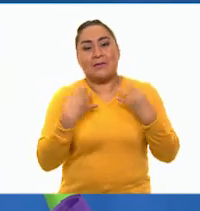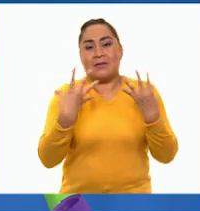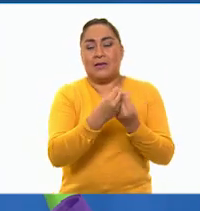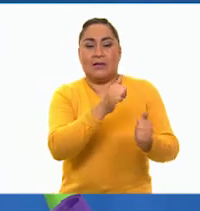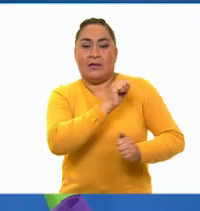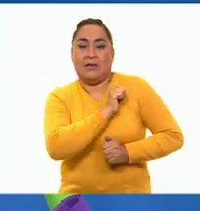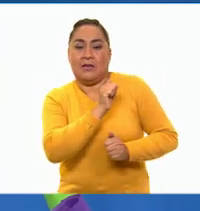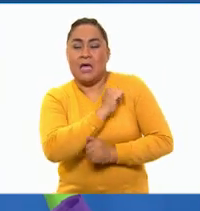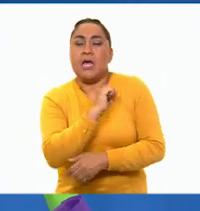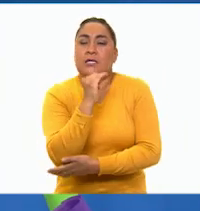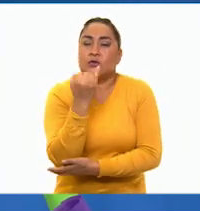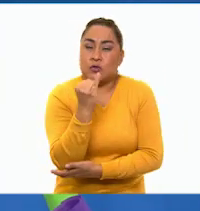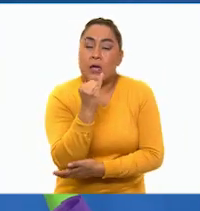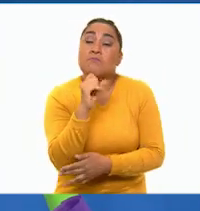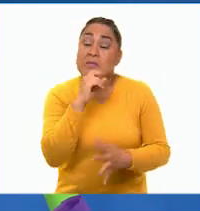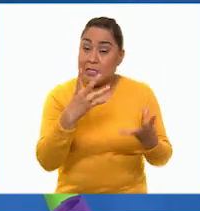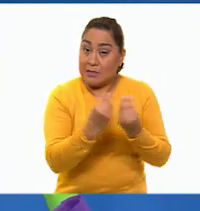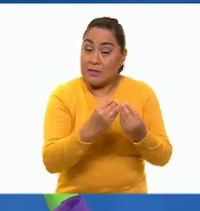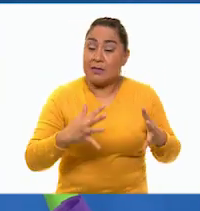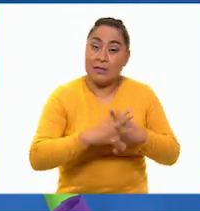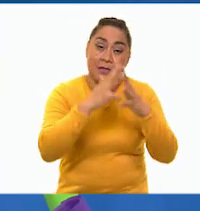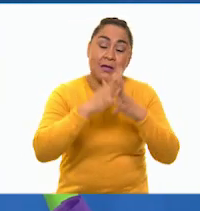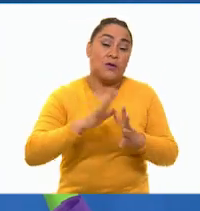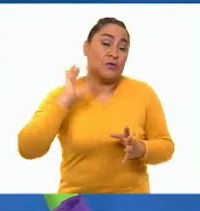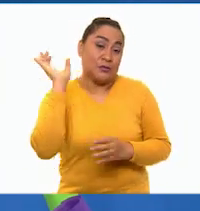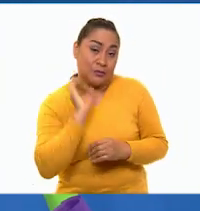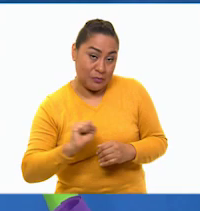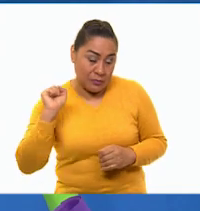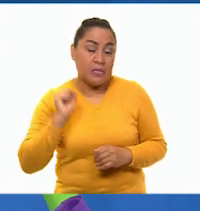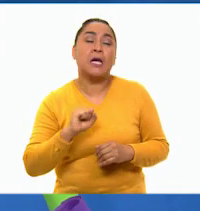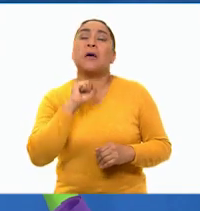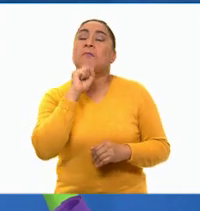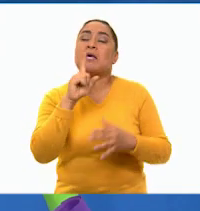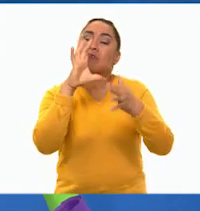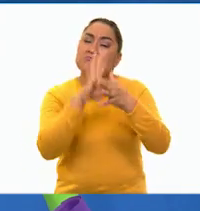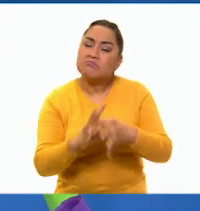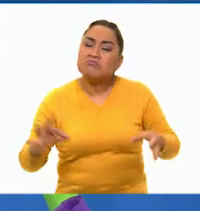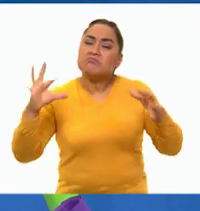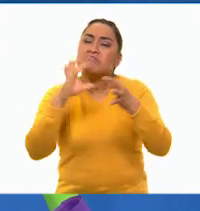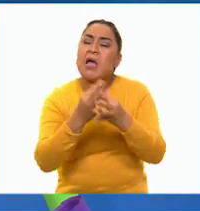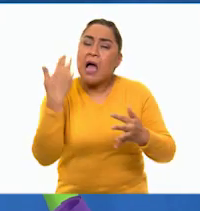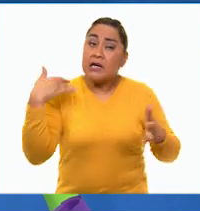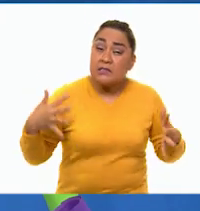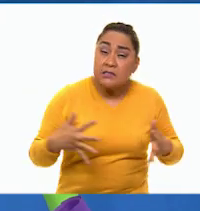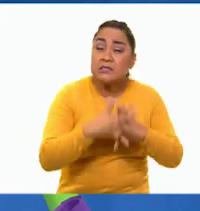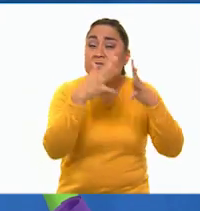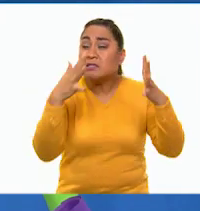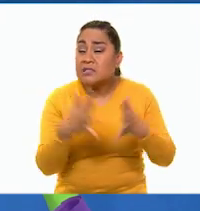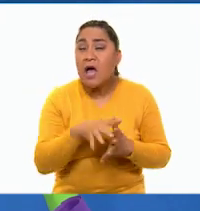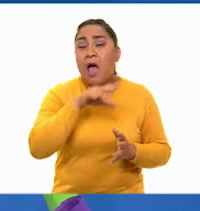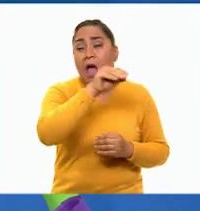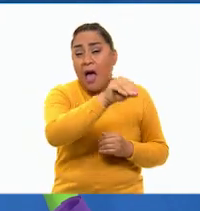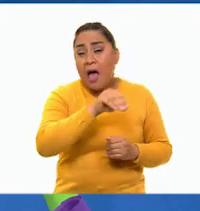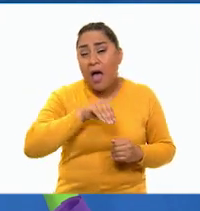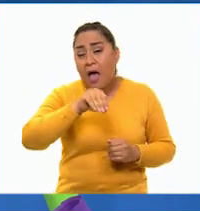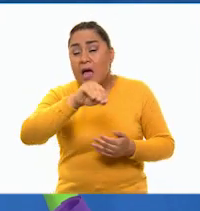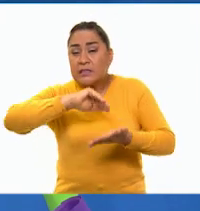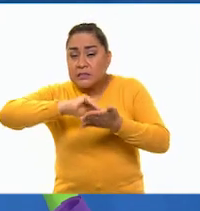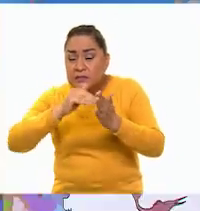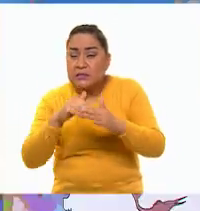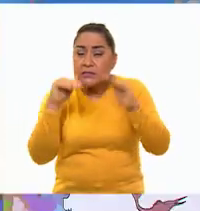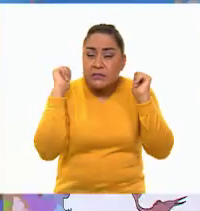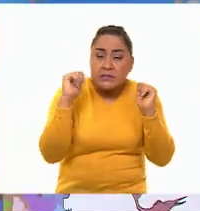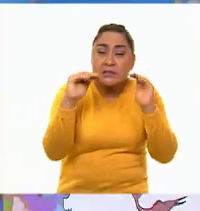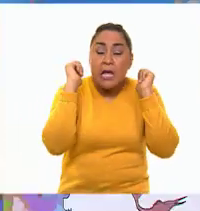guerra, especialmente con José María Morelos y Pavón. Y cuenta cómo vivían peleando y escondiéndose hasta que tuvo a su hija en una cueva.